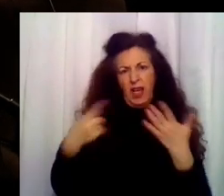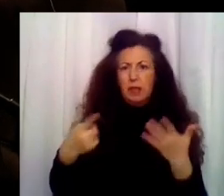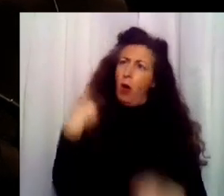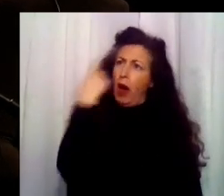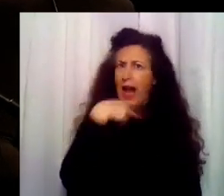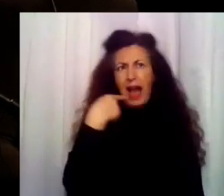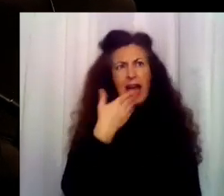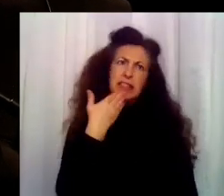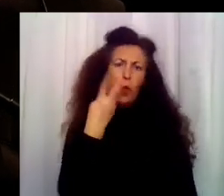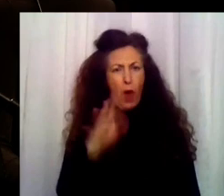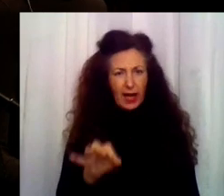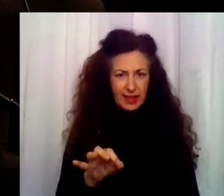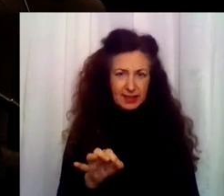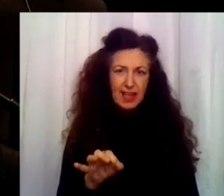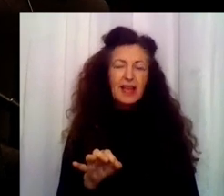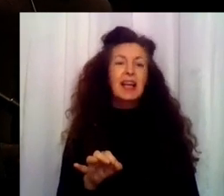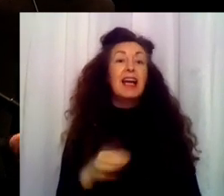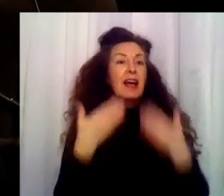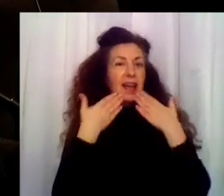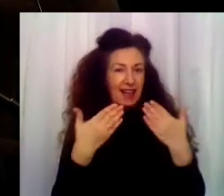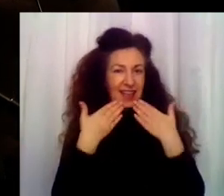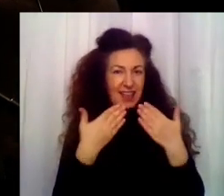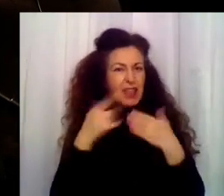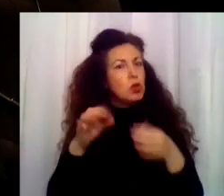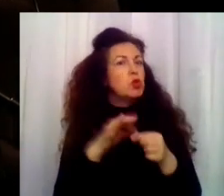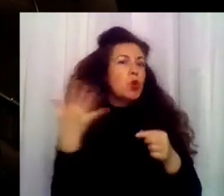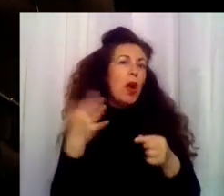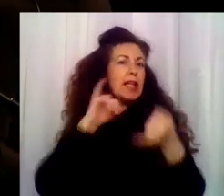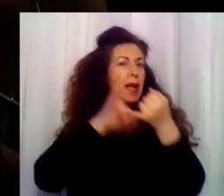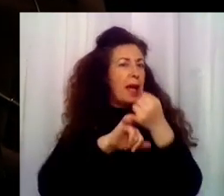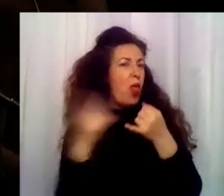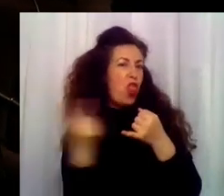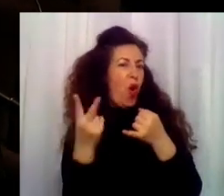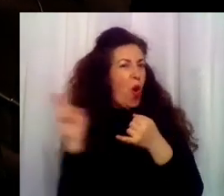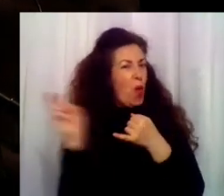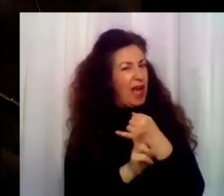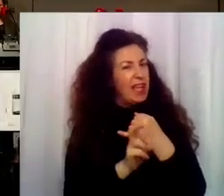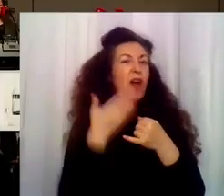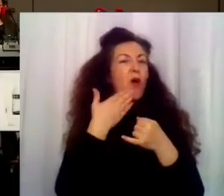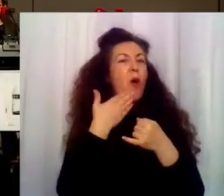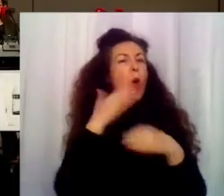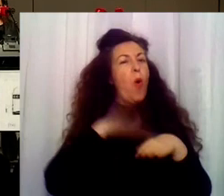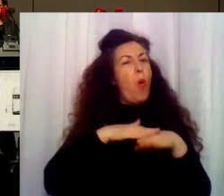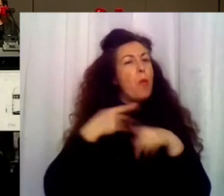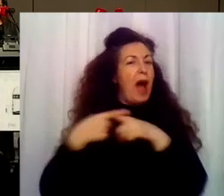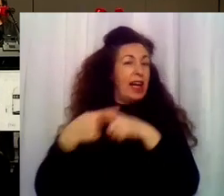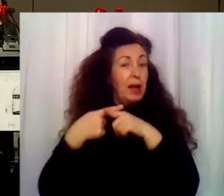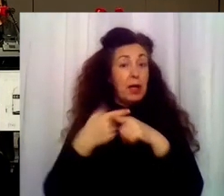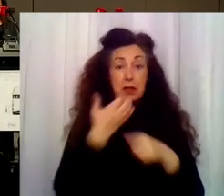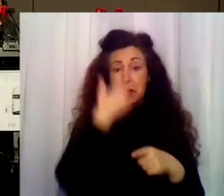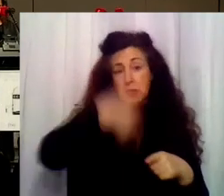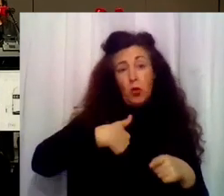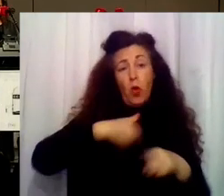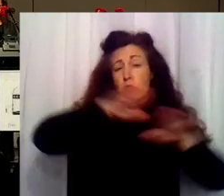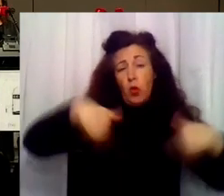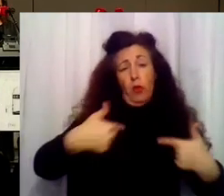40. Gracias. Oye, la suerte que tiene de estar aquí con tu marido, ¿eh? Mira, o repartir la culpa. Yo el marrón me lo como yo sola.